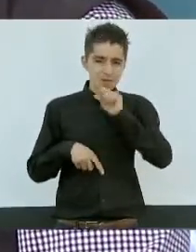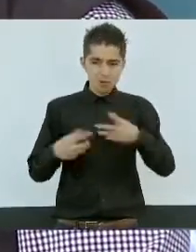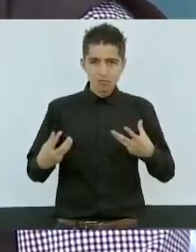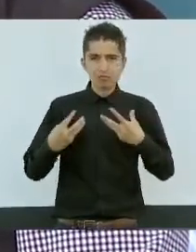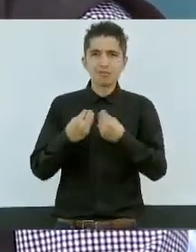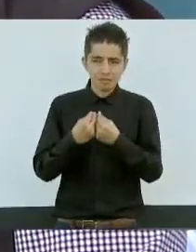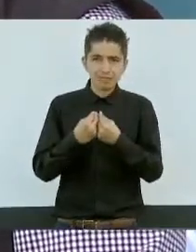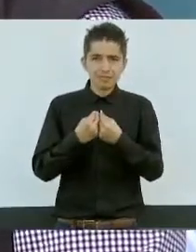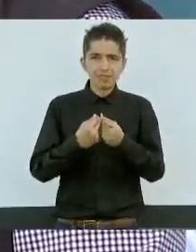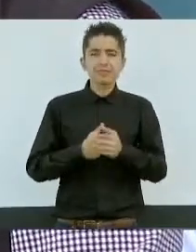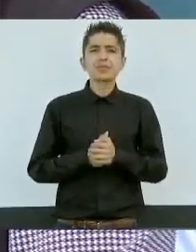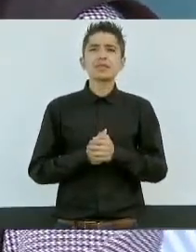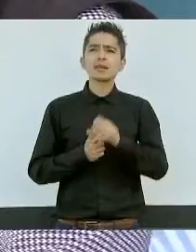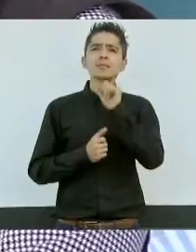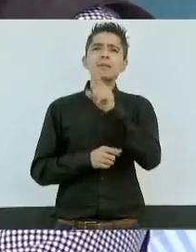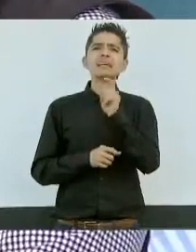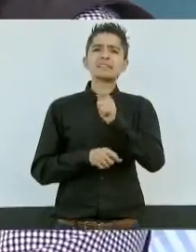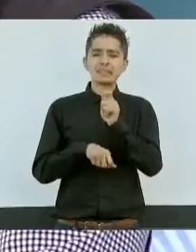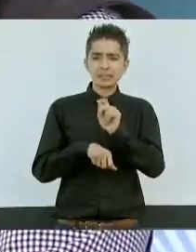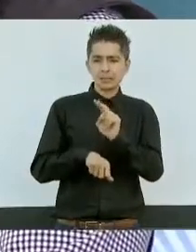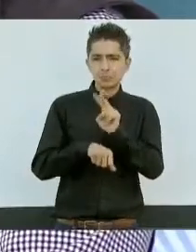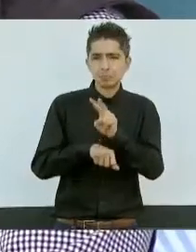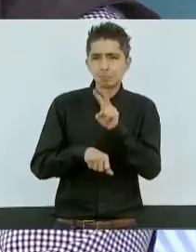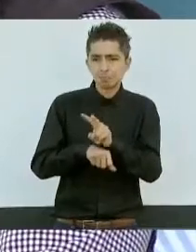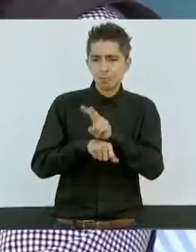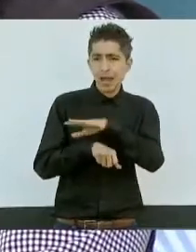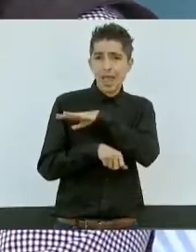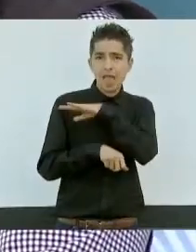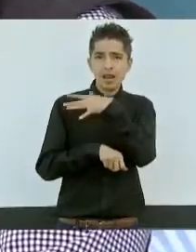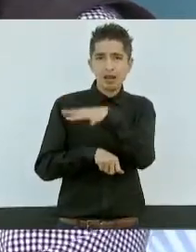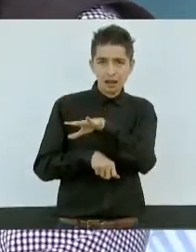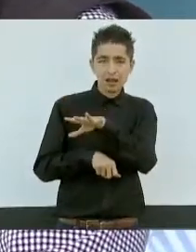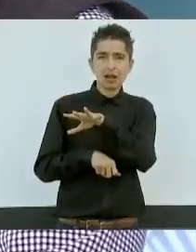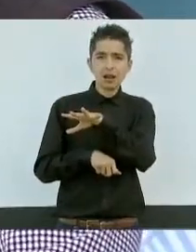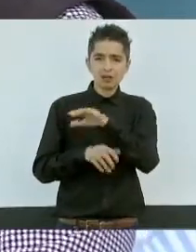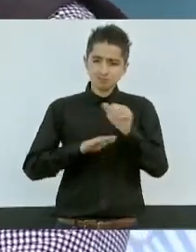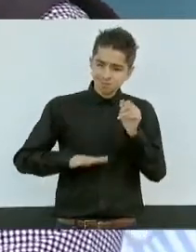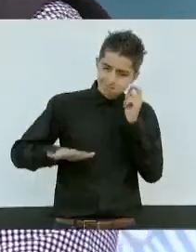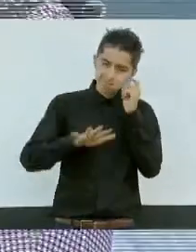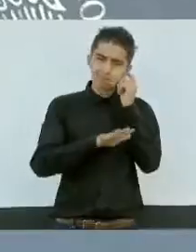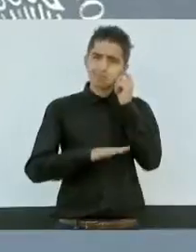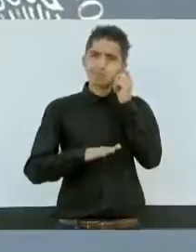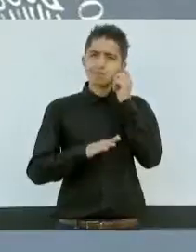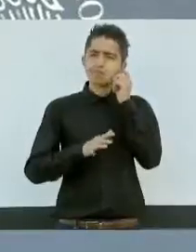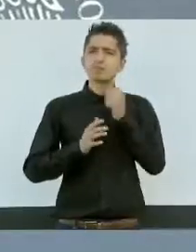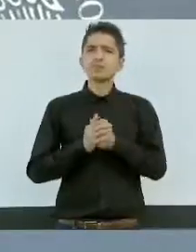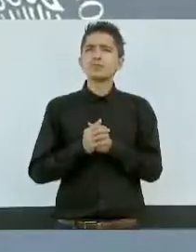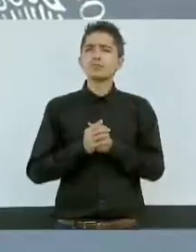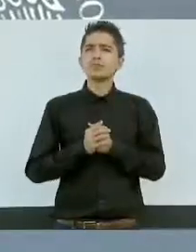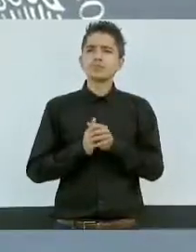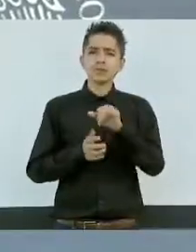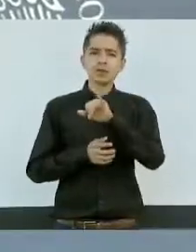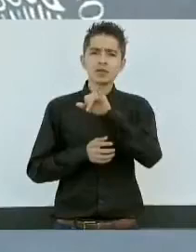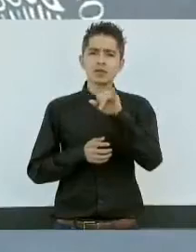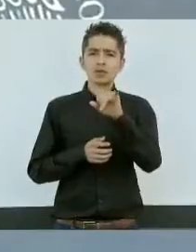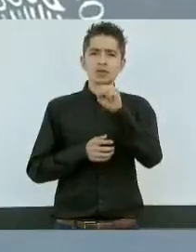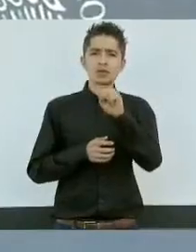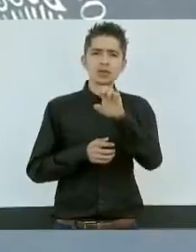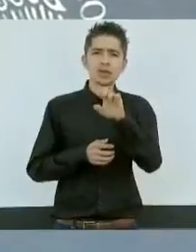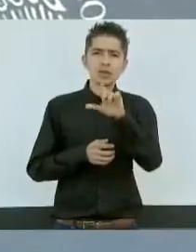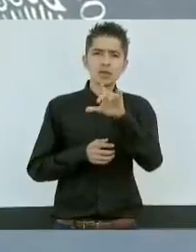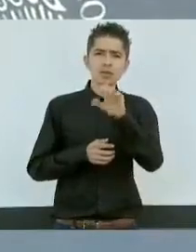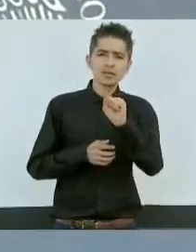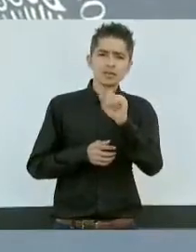al inspector general José Luis Fernández,